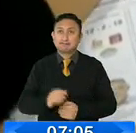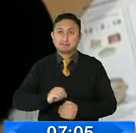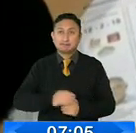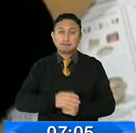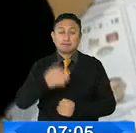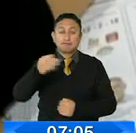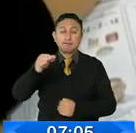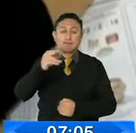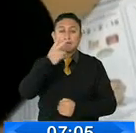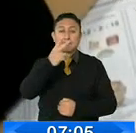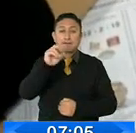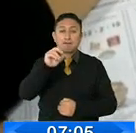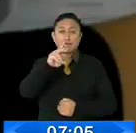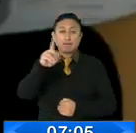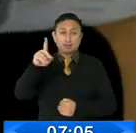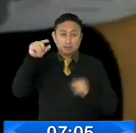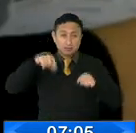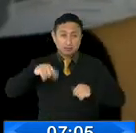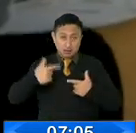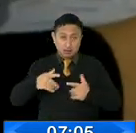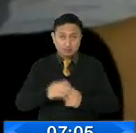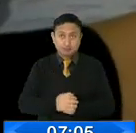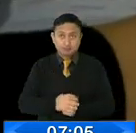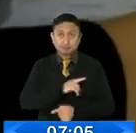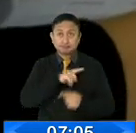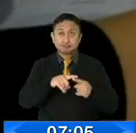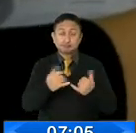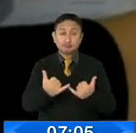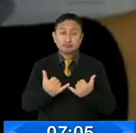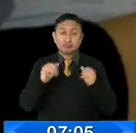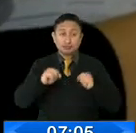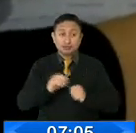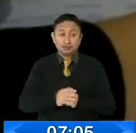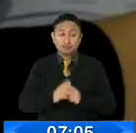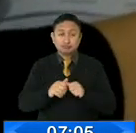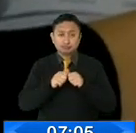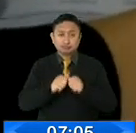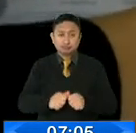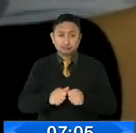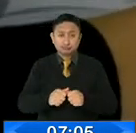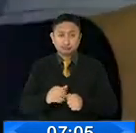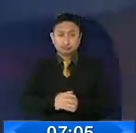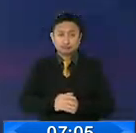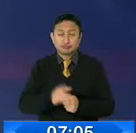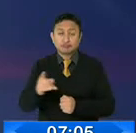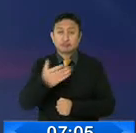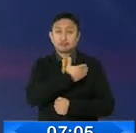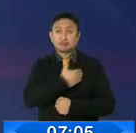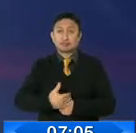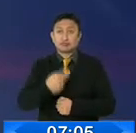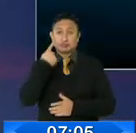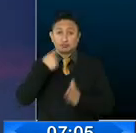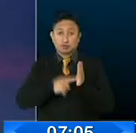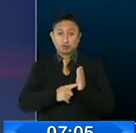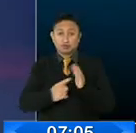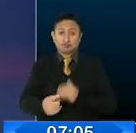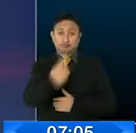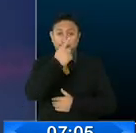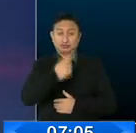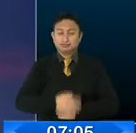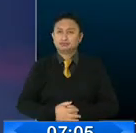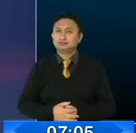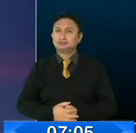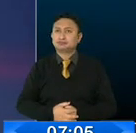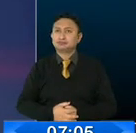va tomando forma y hasta el momento se han ratificado los binomios presidenciales por la lista uno, Centro